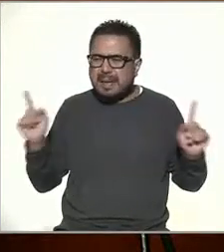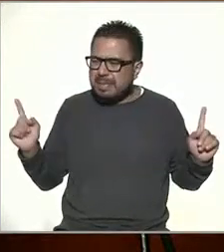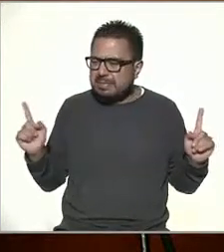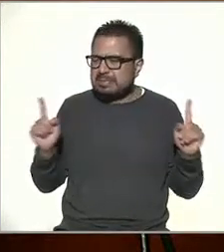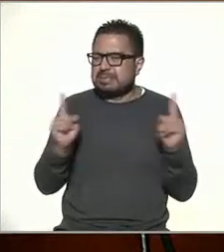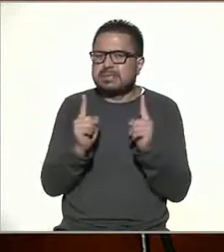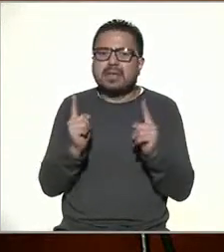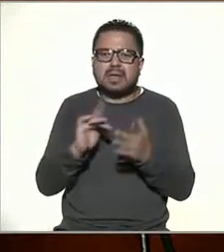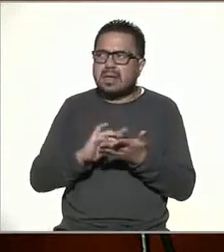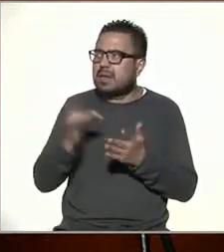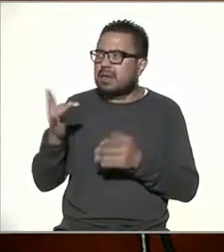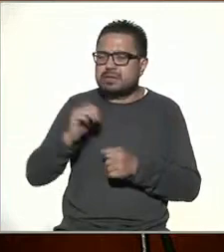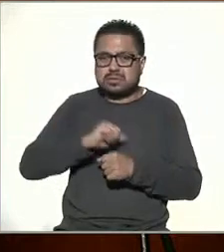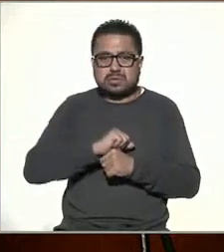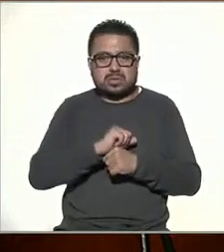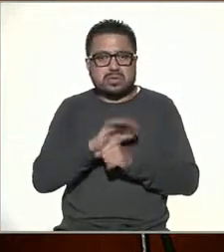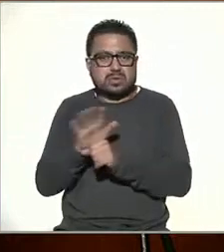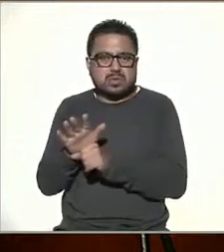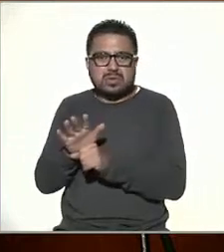gracias a COVID.